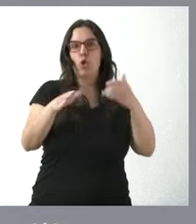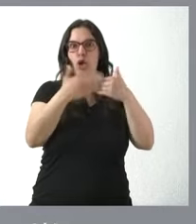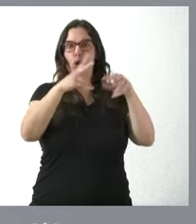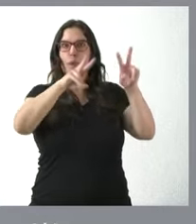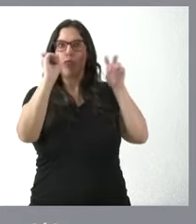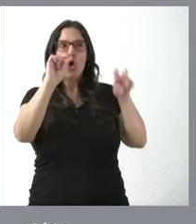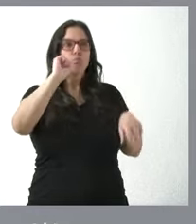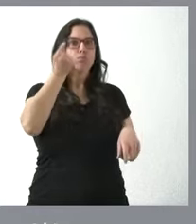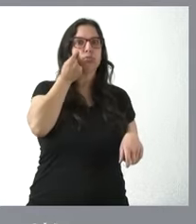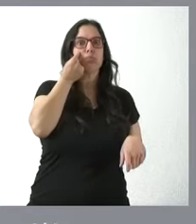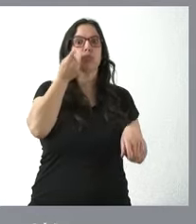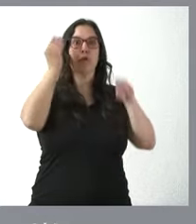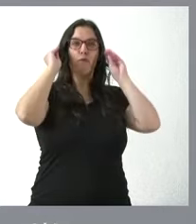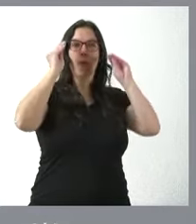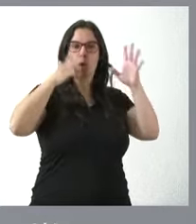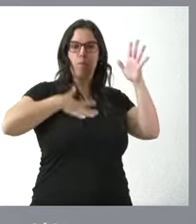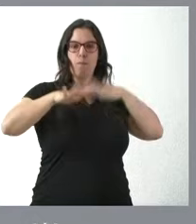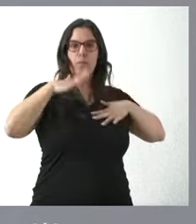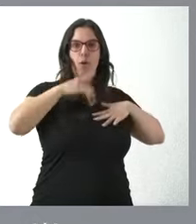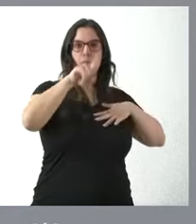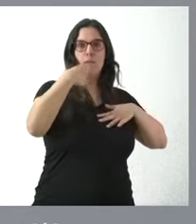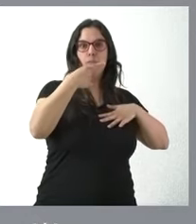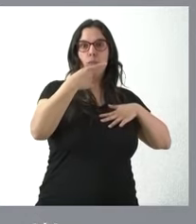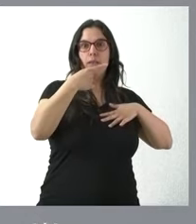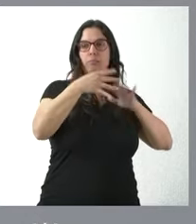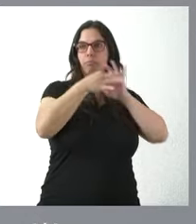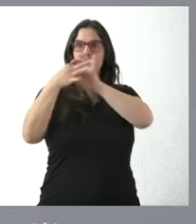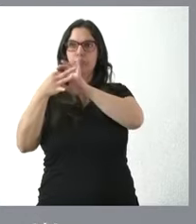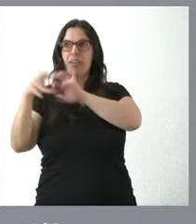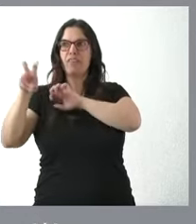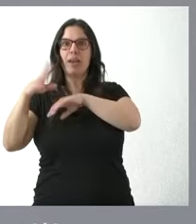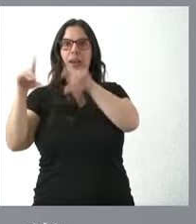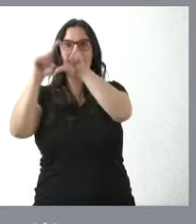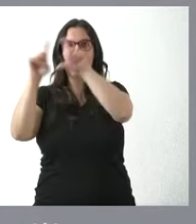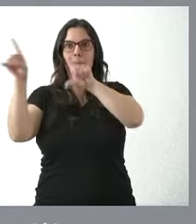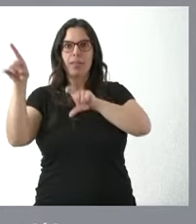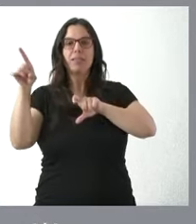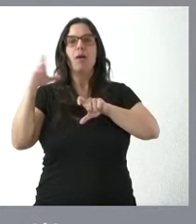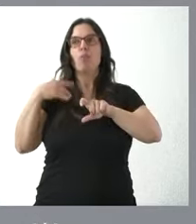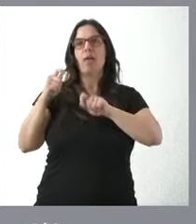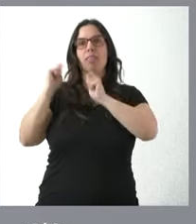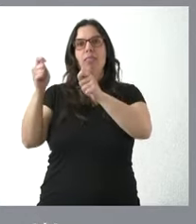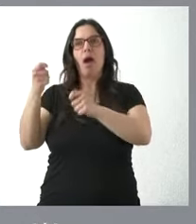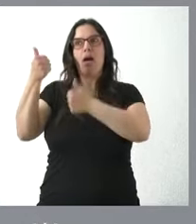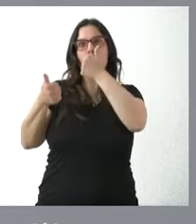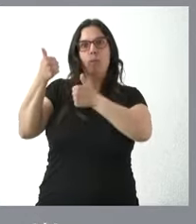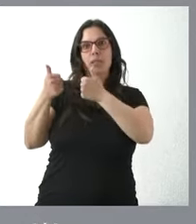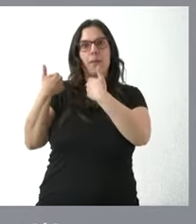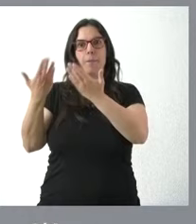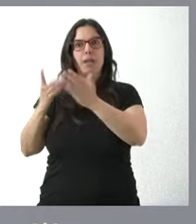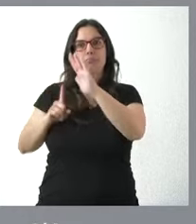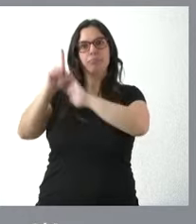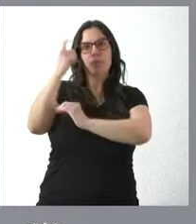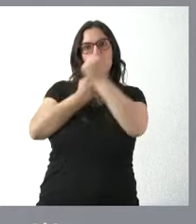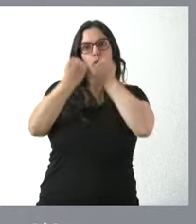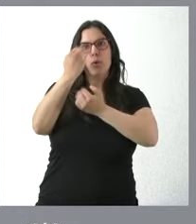forma en el mundo de la universidad sea de utilidad para el ámbito empresarial y sirva para la competitividad y para el crecimiento económico de nuestra comunidad autónoma